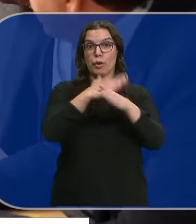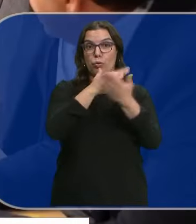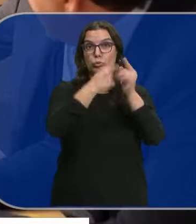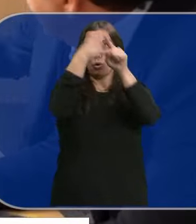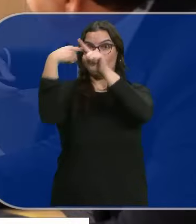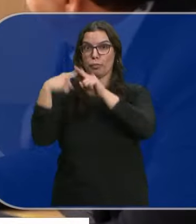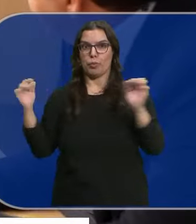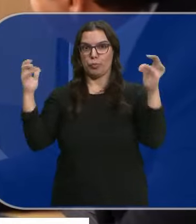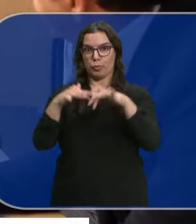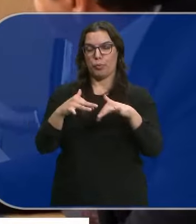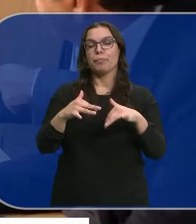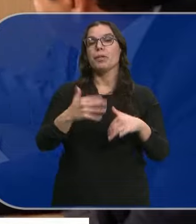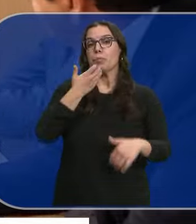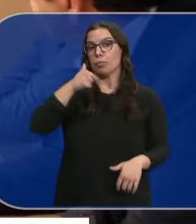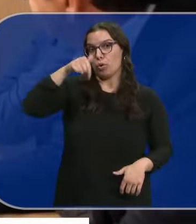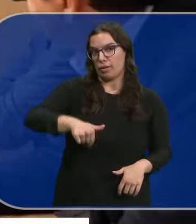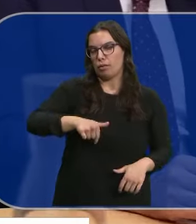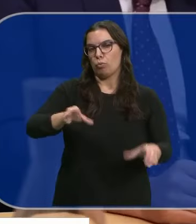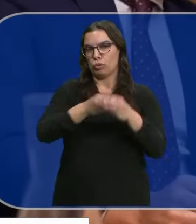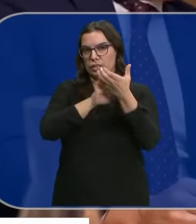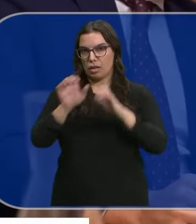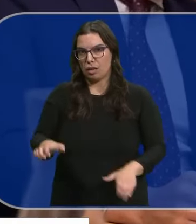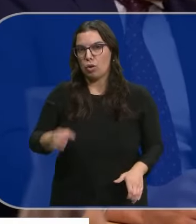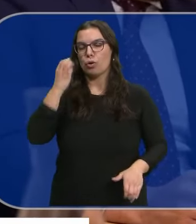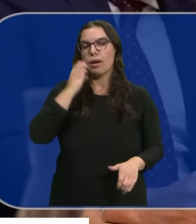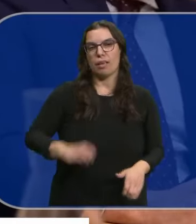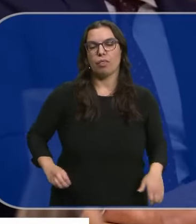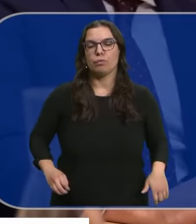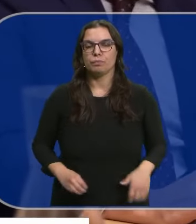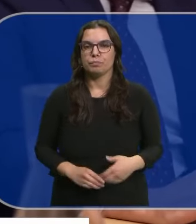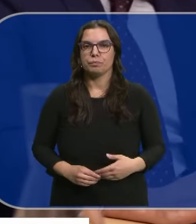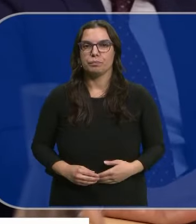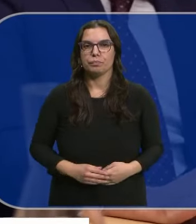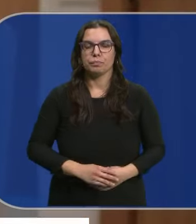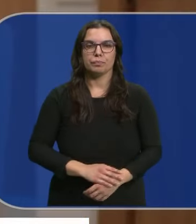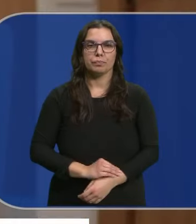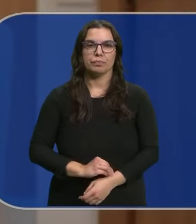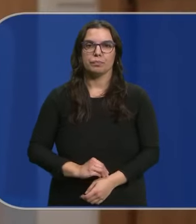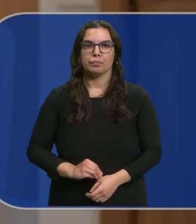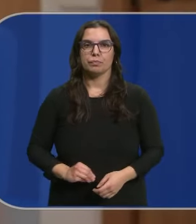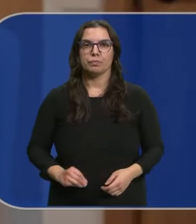autonómicos en coalición con el PP Entre ellos el de la Junta de Castilla y León, Juan García Gallardo